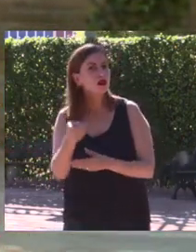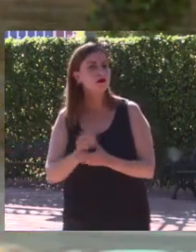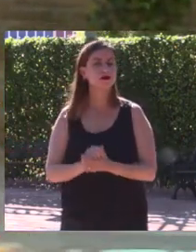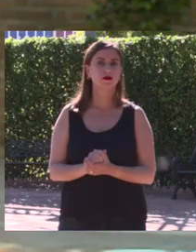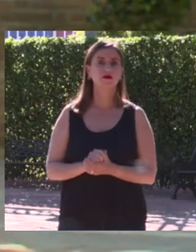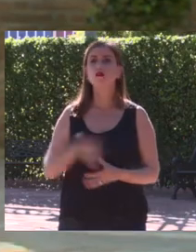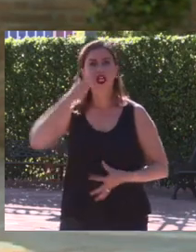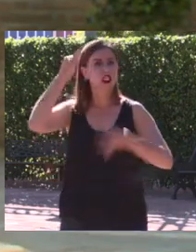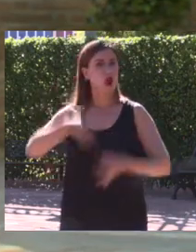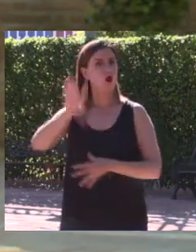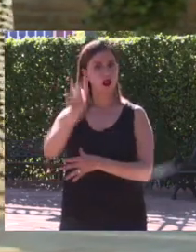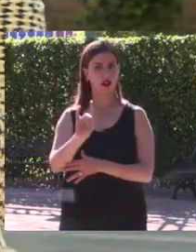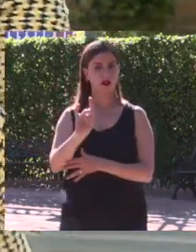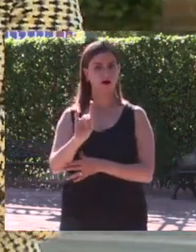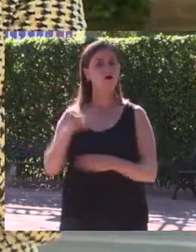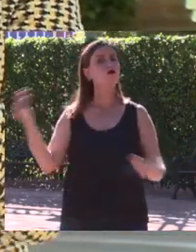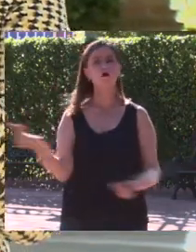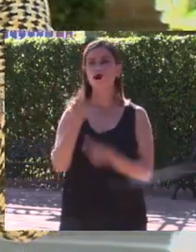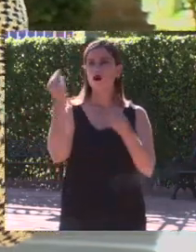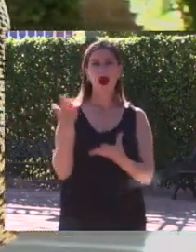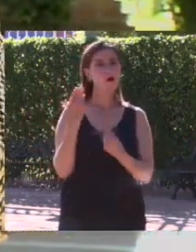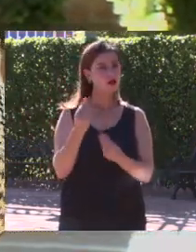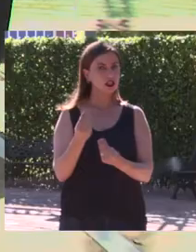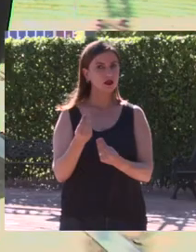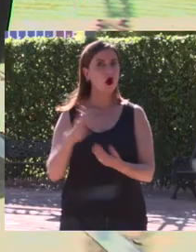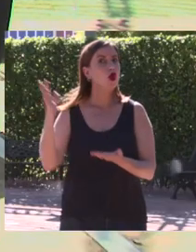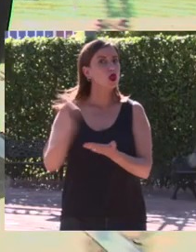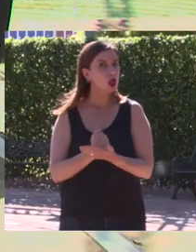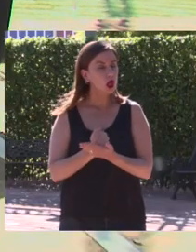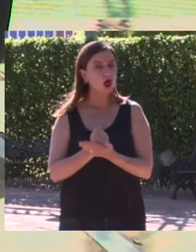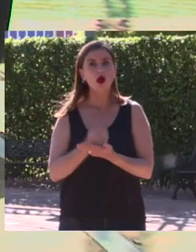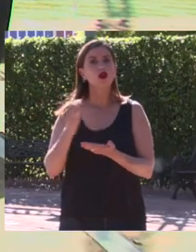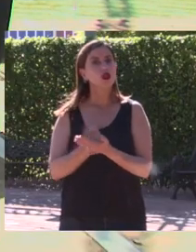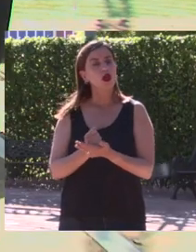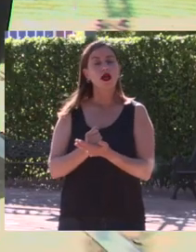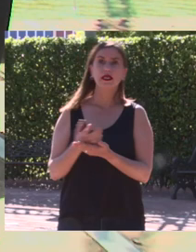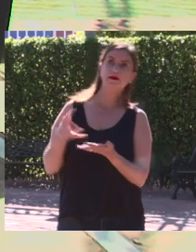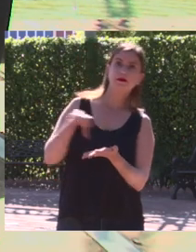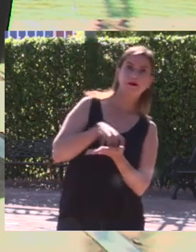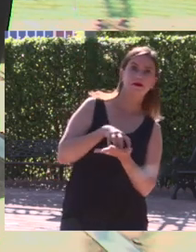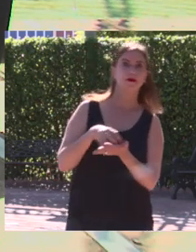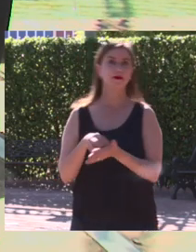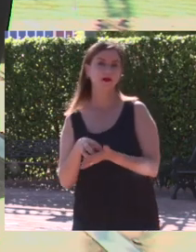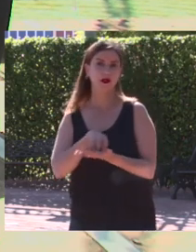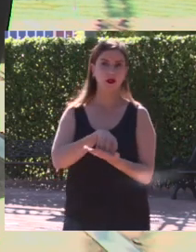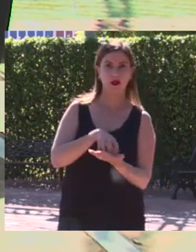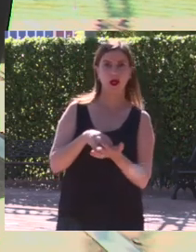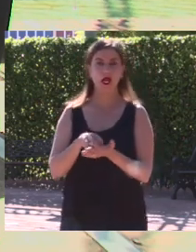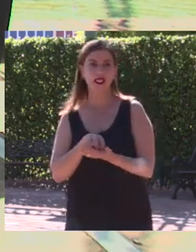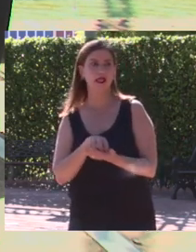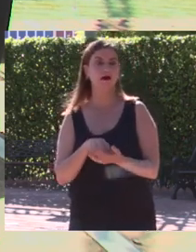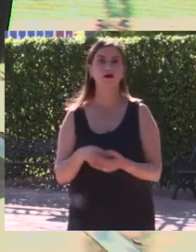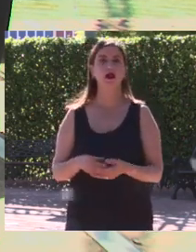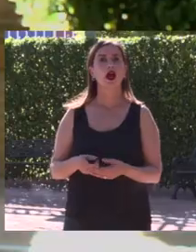o no sin duda hemos mejorado muchísimo todo es muy relativo en el mundo